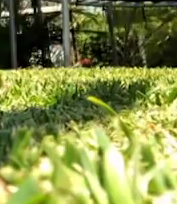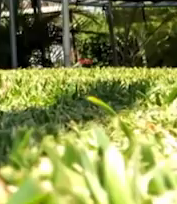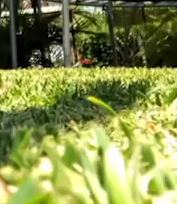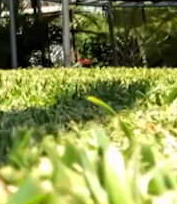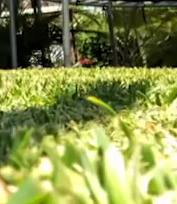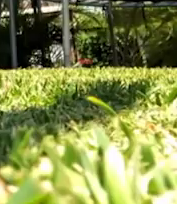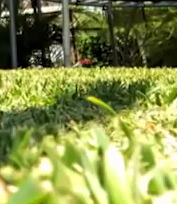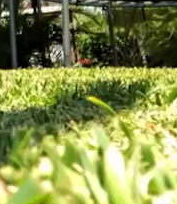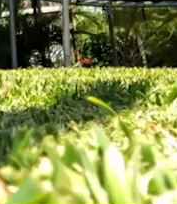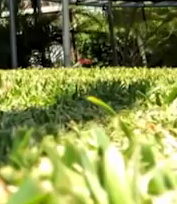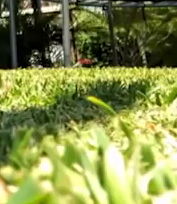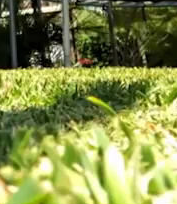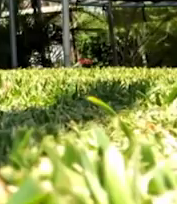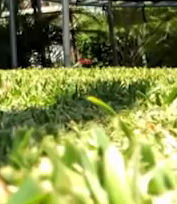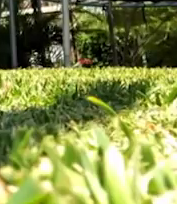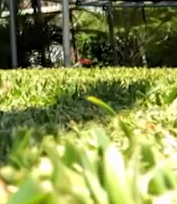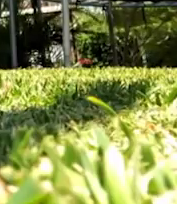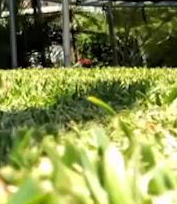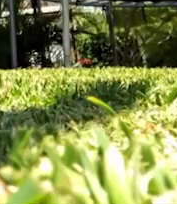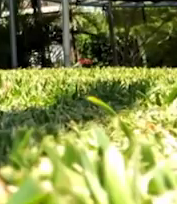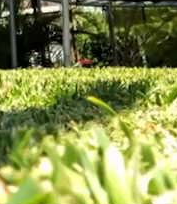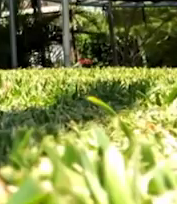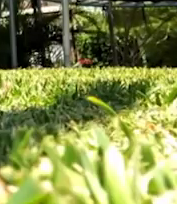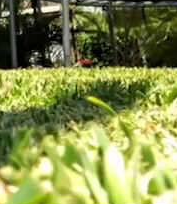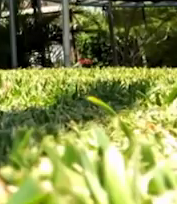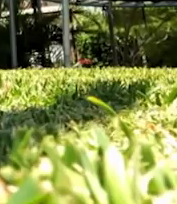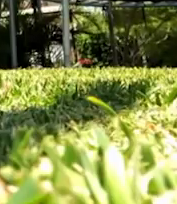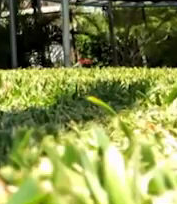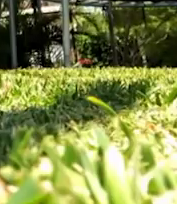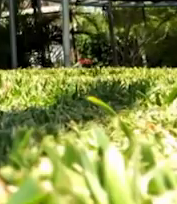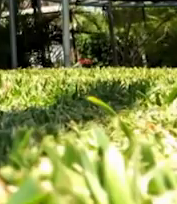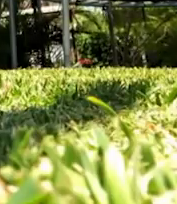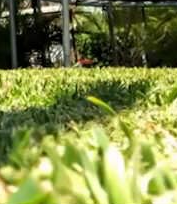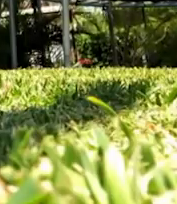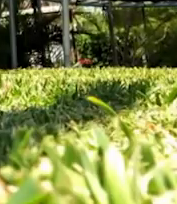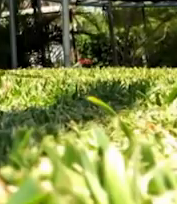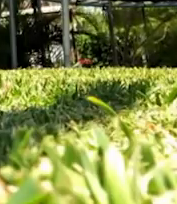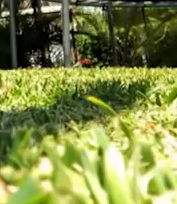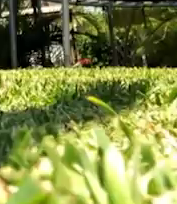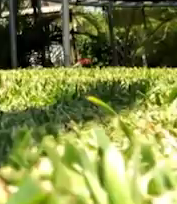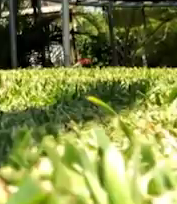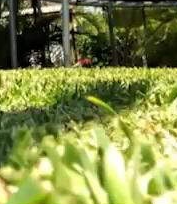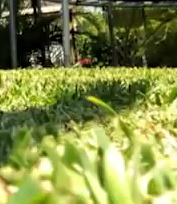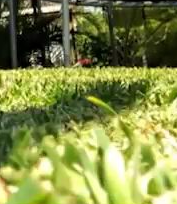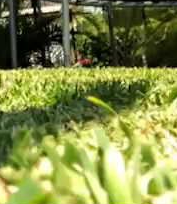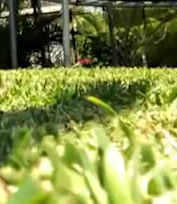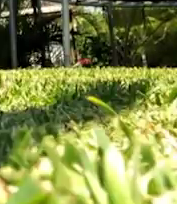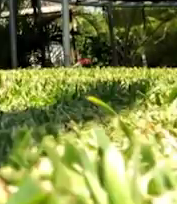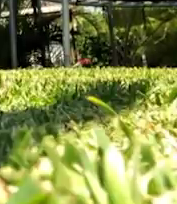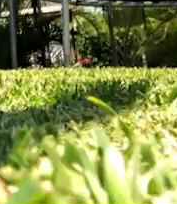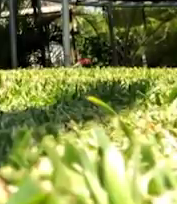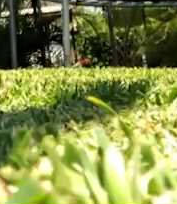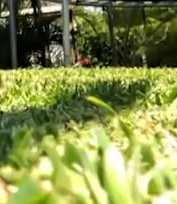en la posición que ustedes más sientan cómoda. Vamos a empezar con este brazo. Hacia adelante.